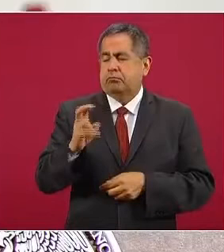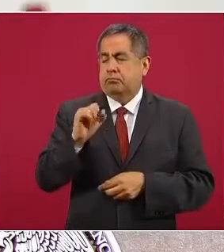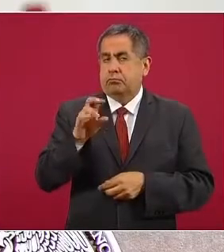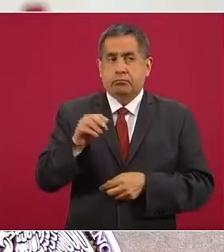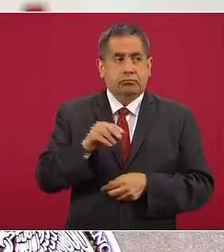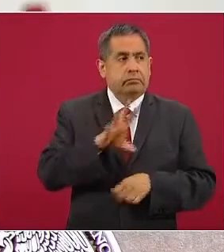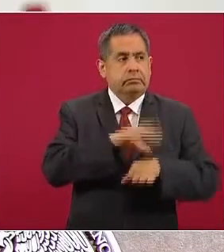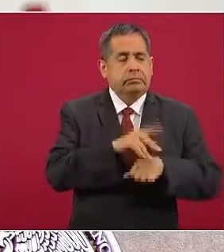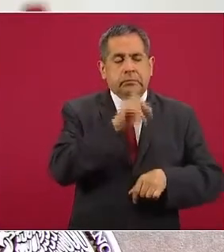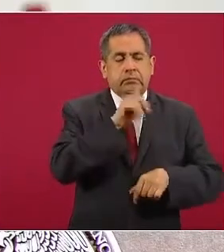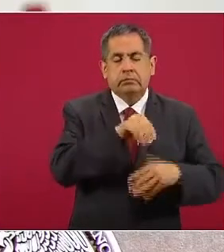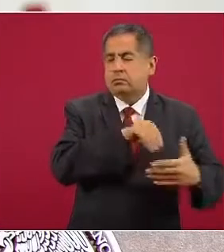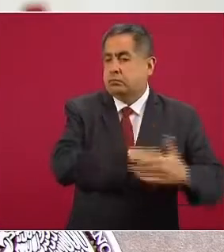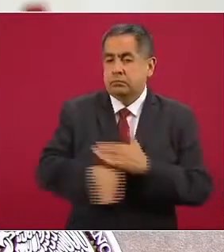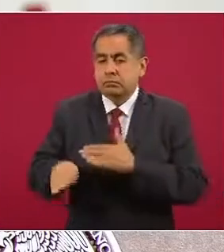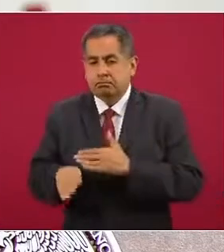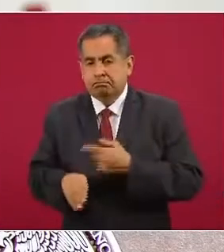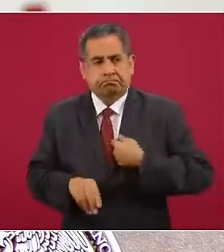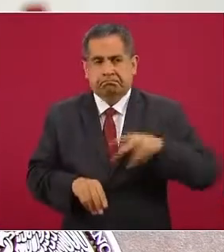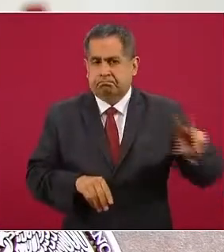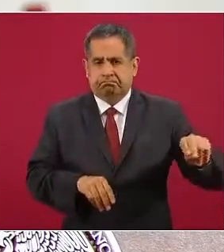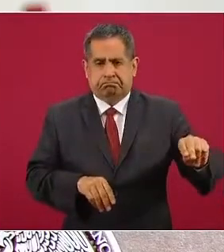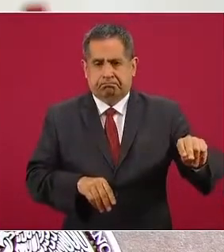eso no.